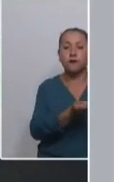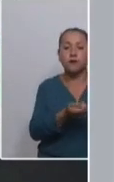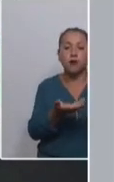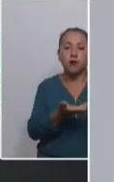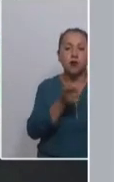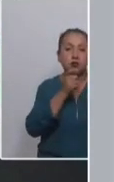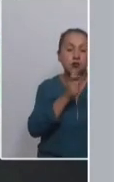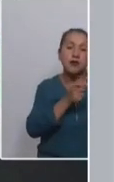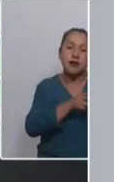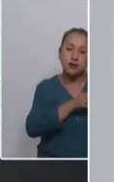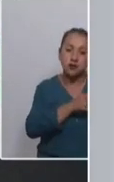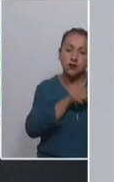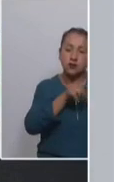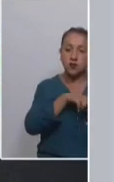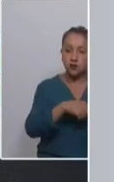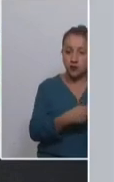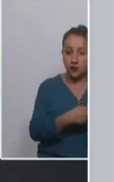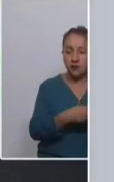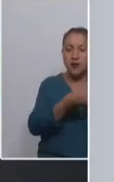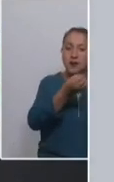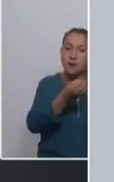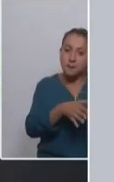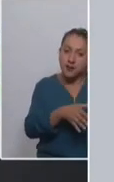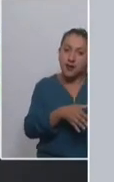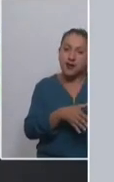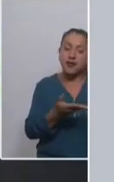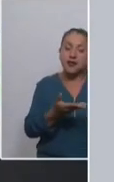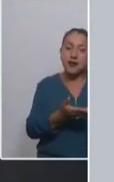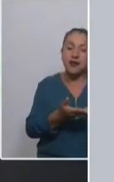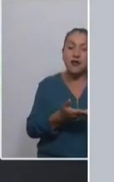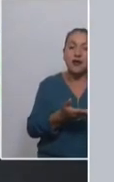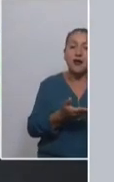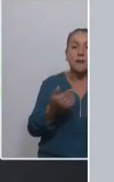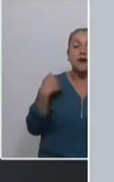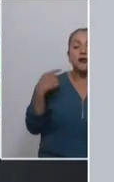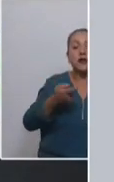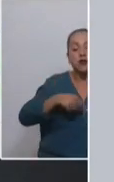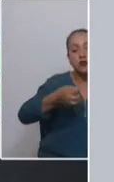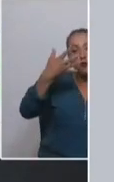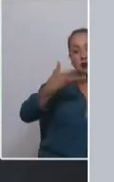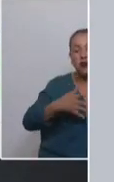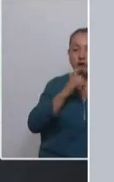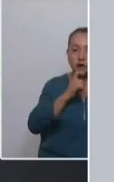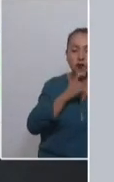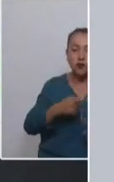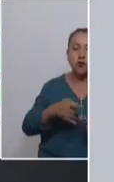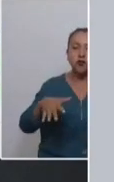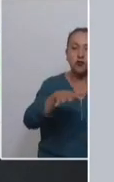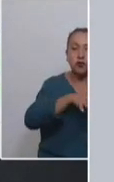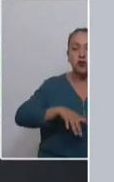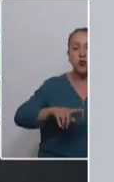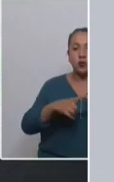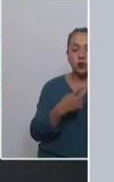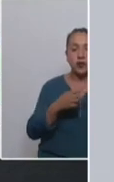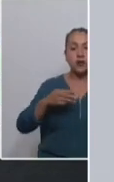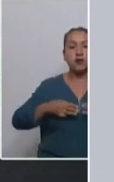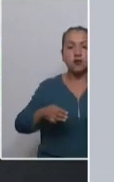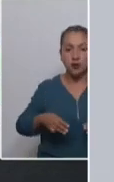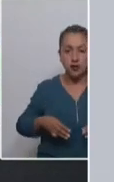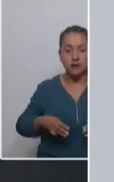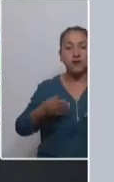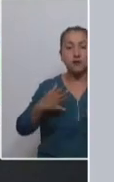pasar directamente al texto constitucional? Probablemente todas las que tengan relación con los estándares internacionales y las normas del debido proceso